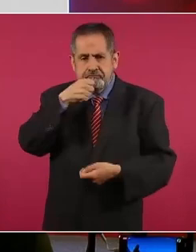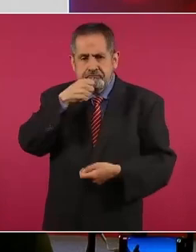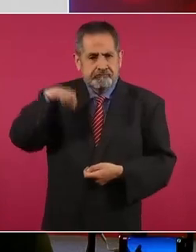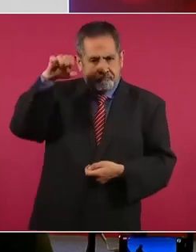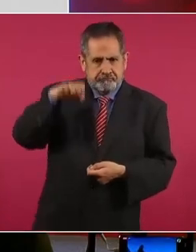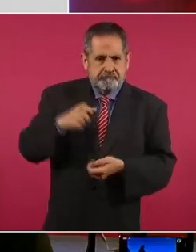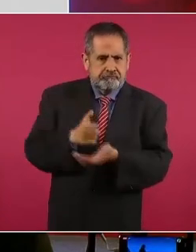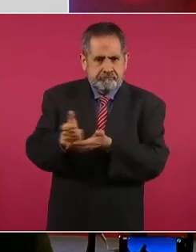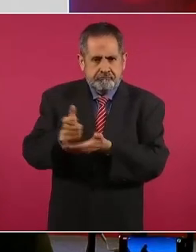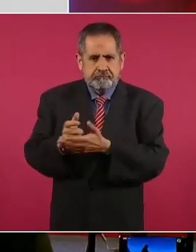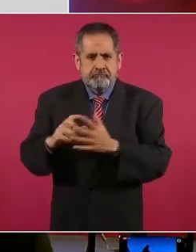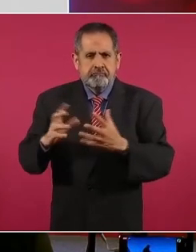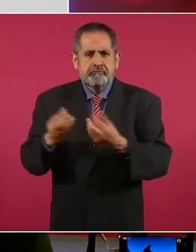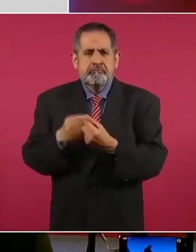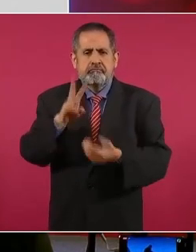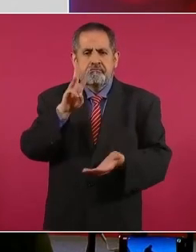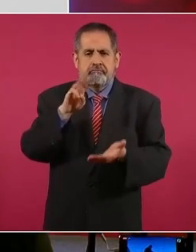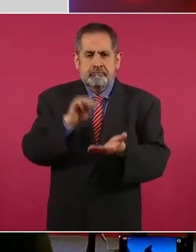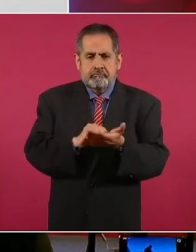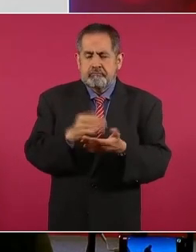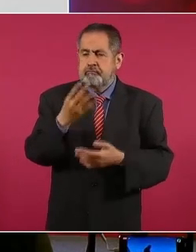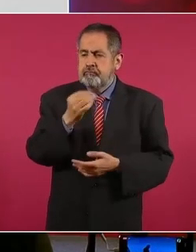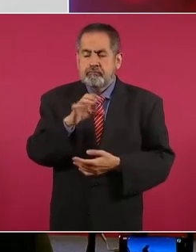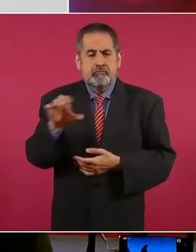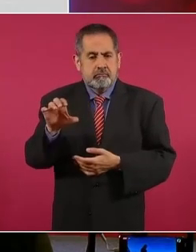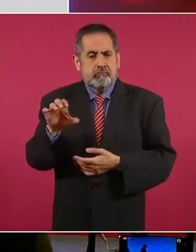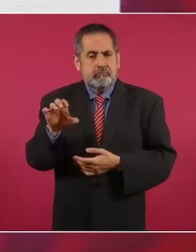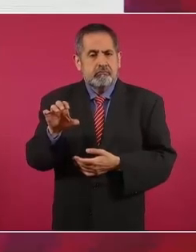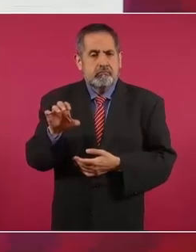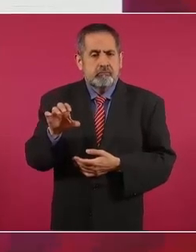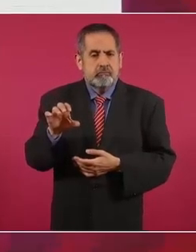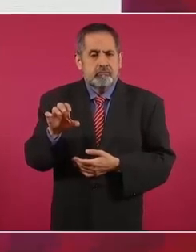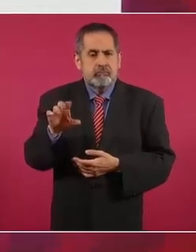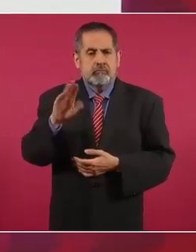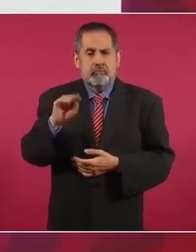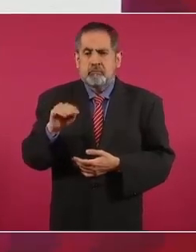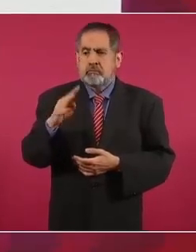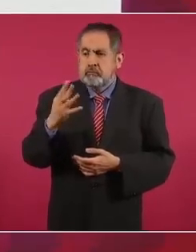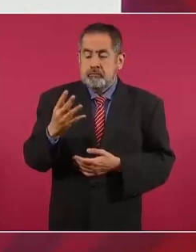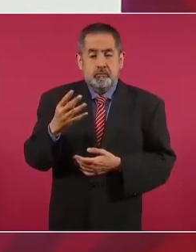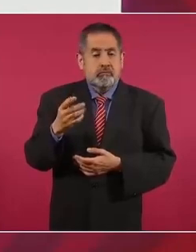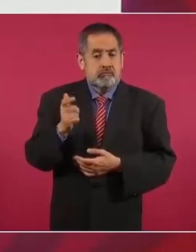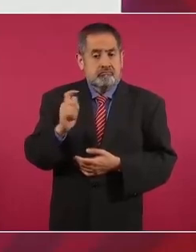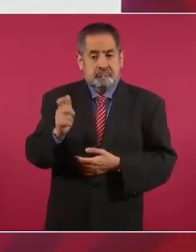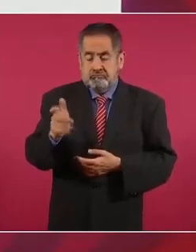Tenemos mil 994.